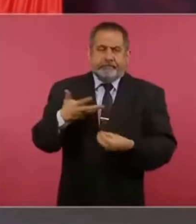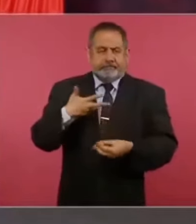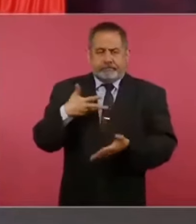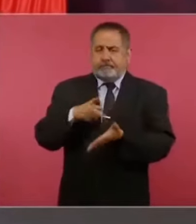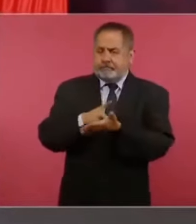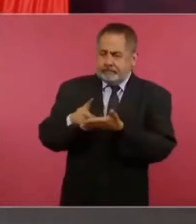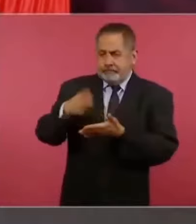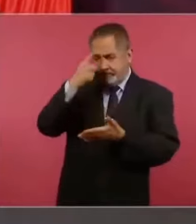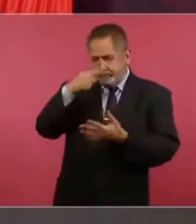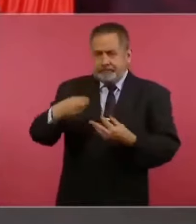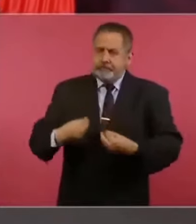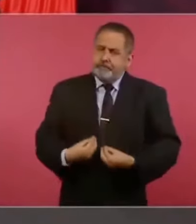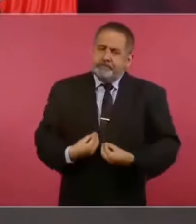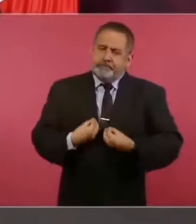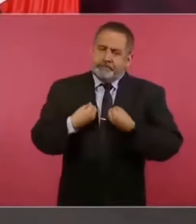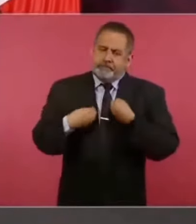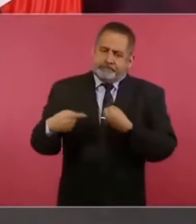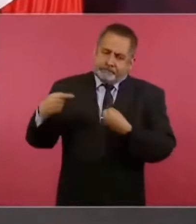vida.